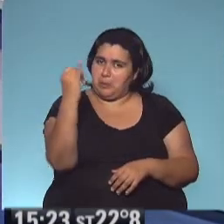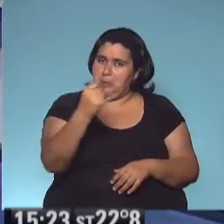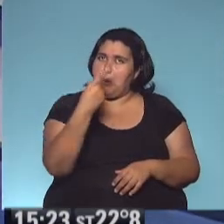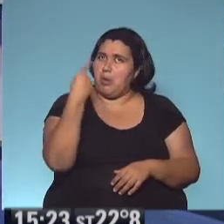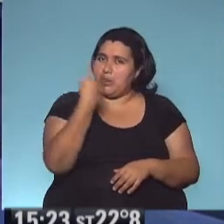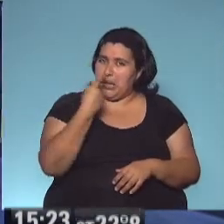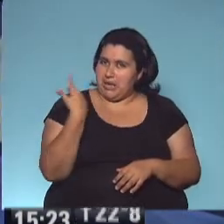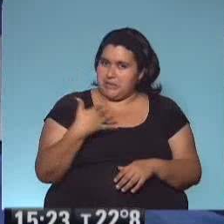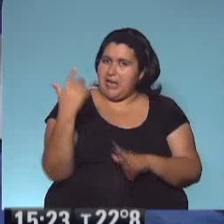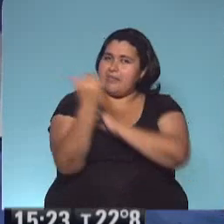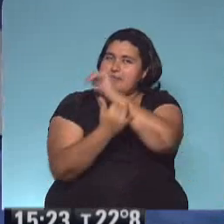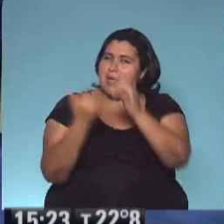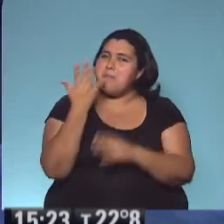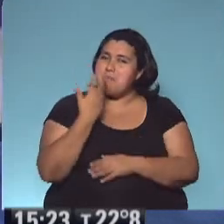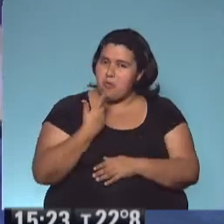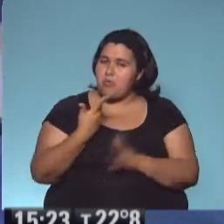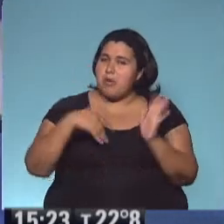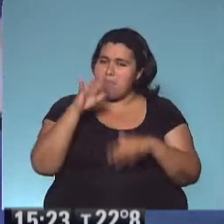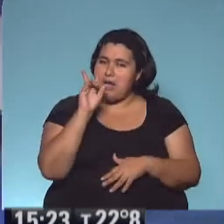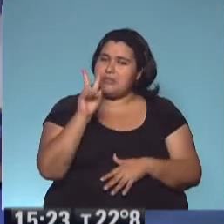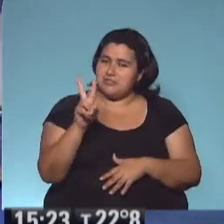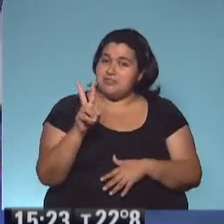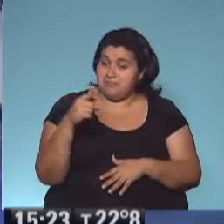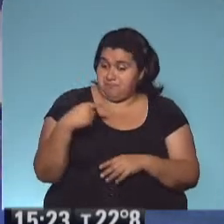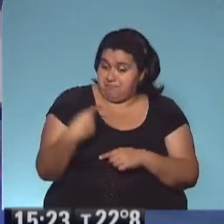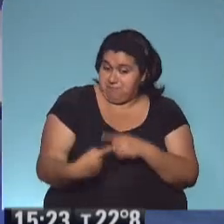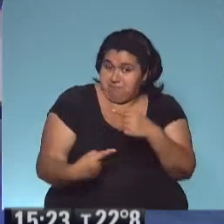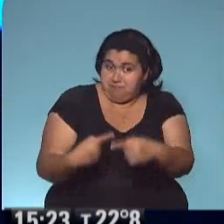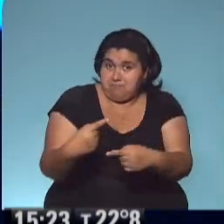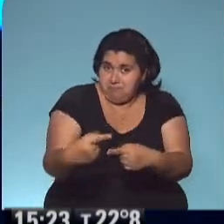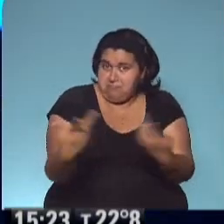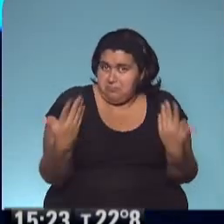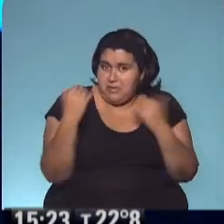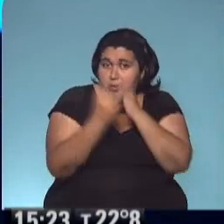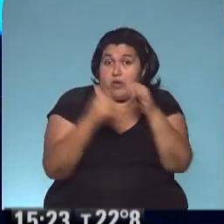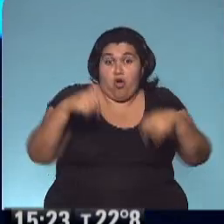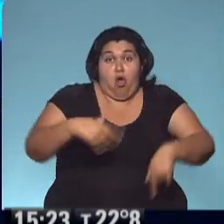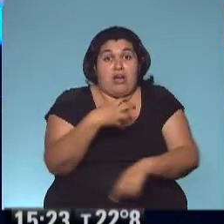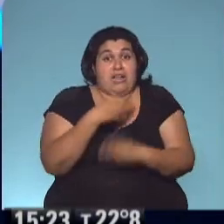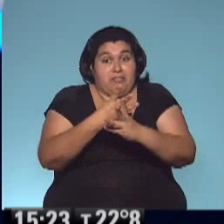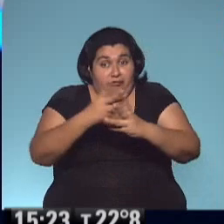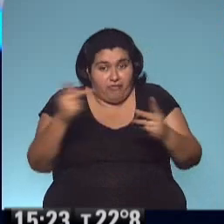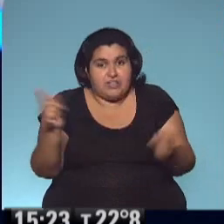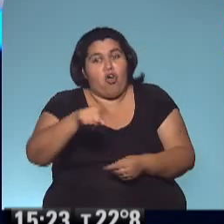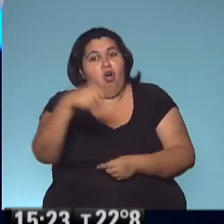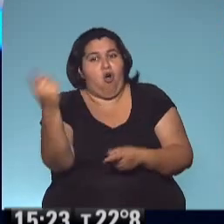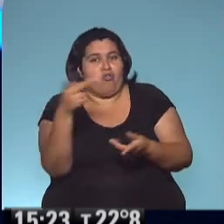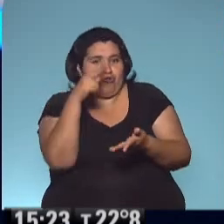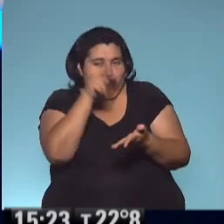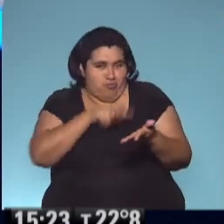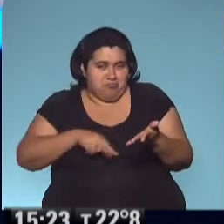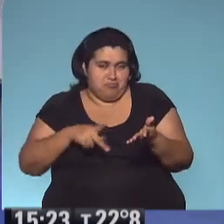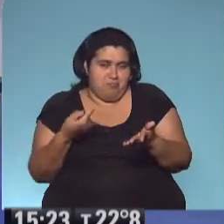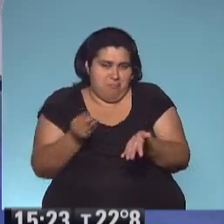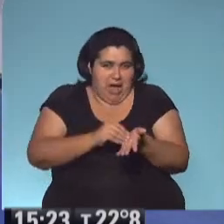cuentos. gustaría escuchar más cuentos. Vamos a escuchar más cuentos, Graciela Montes, en estos días y hoy cuando termine la clase vamos a leer otro cuento de ella. Bien.